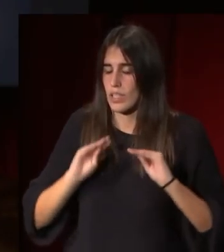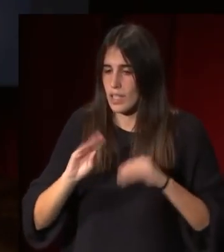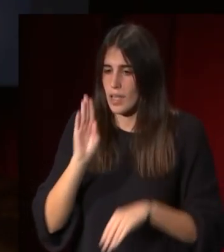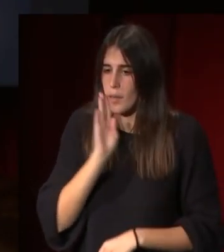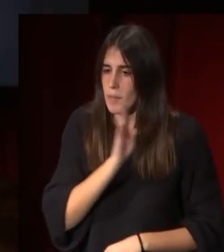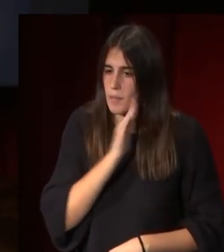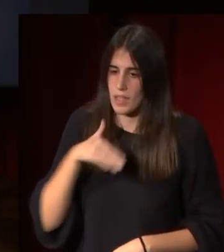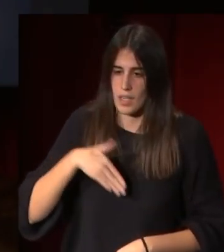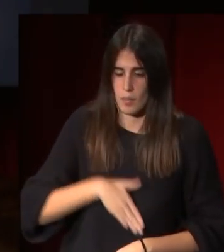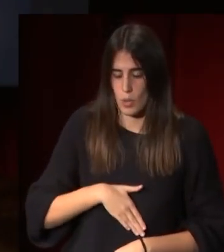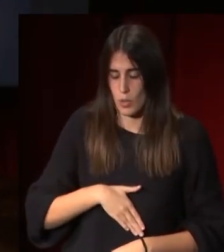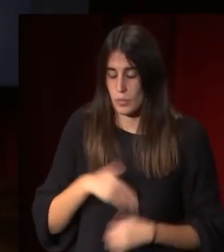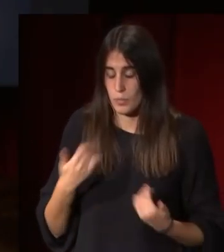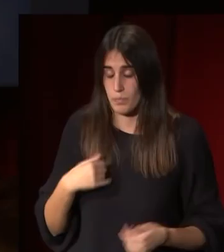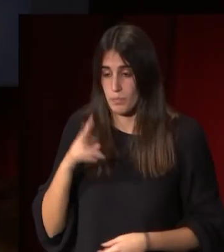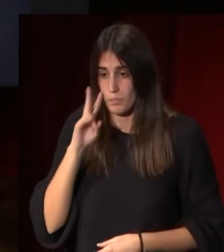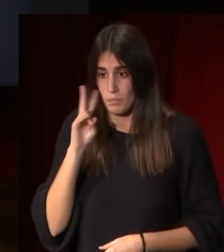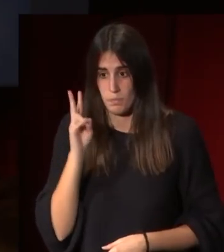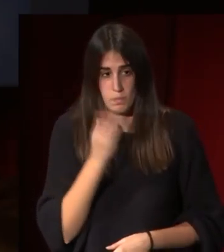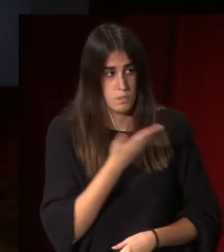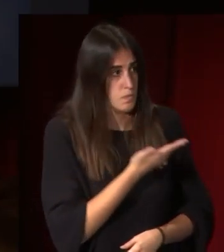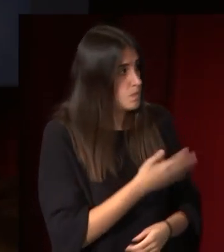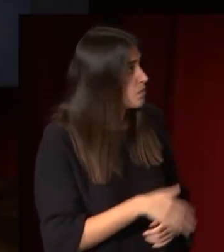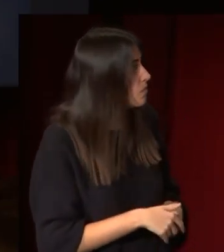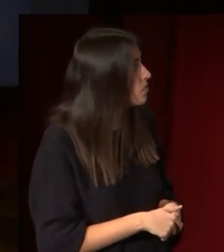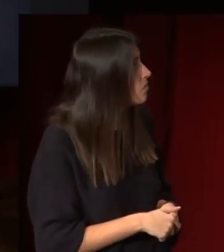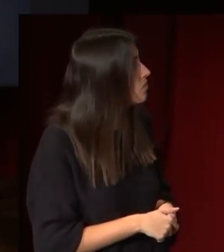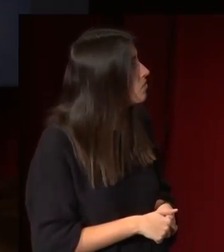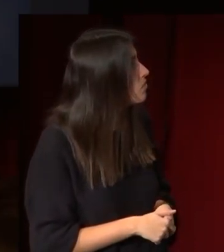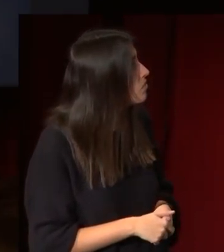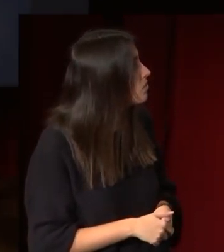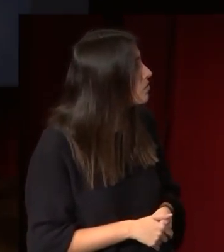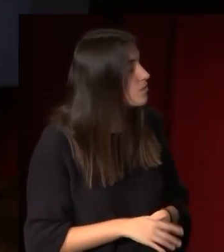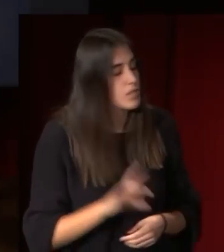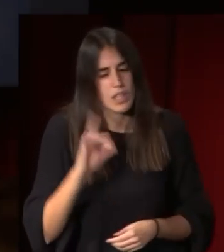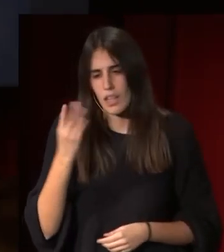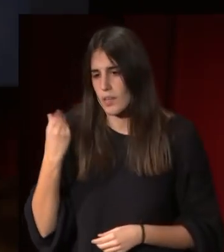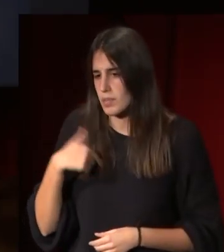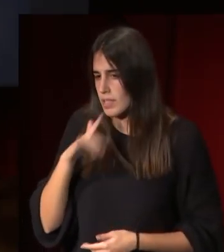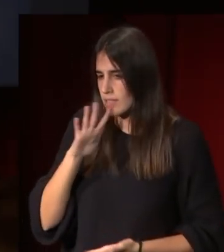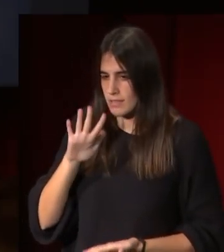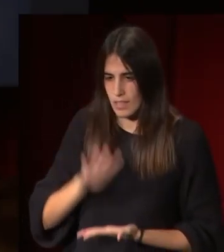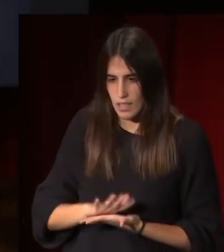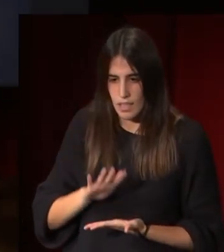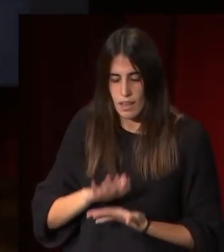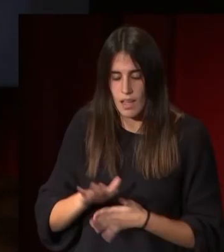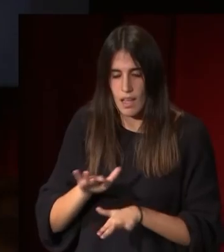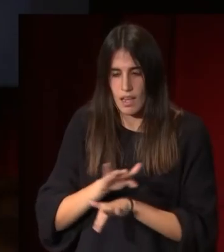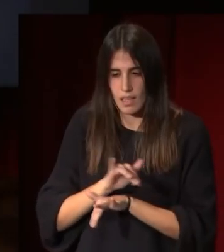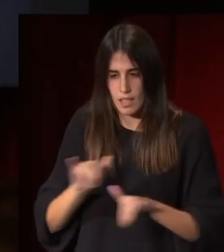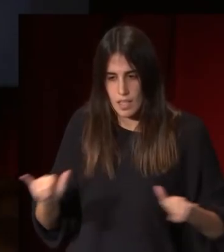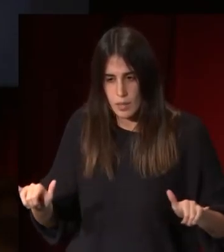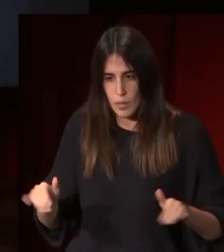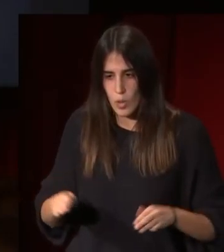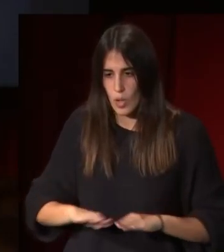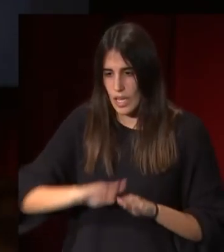Ramolino Bonaparte y como ven exactamente esa idea la serenidad el equilibrio el estudio